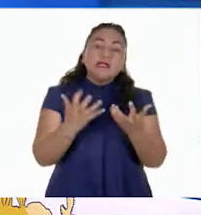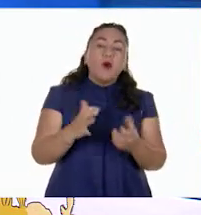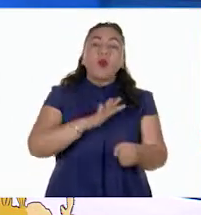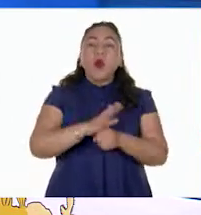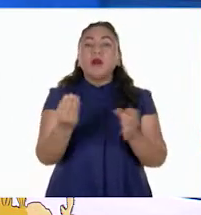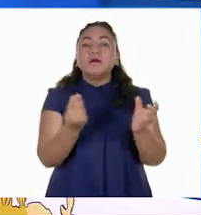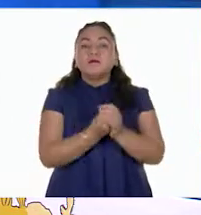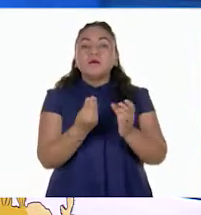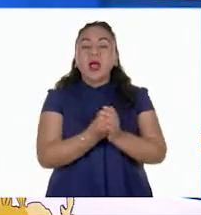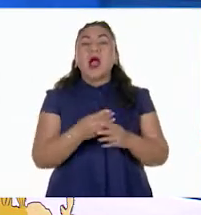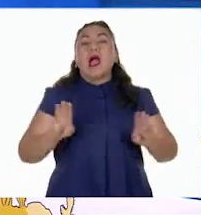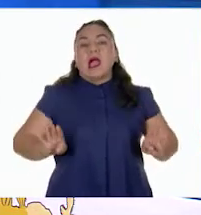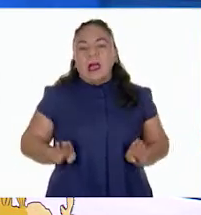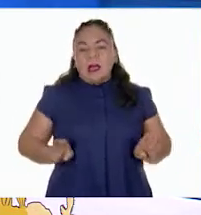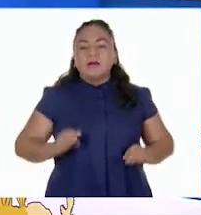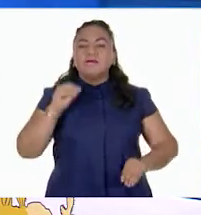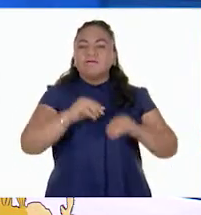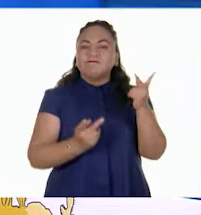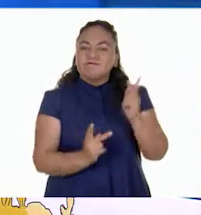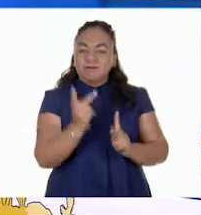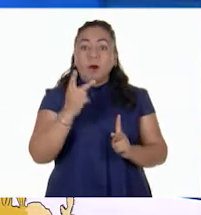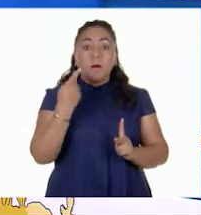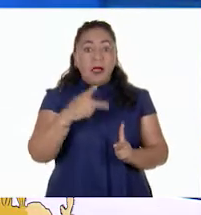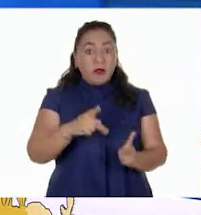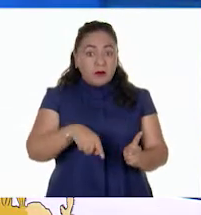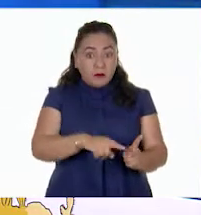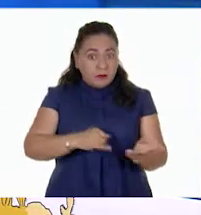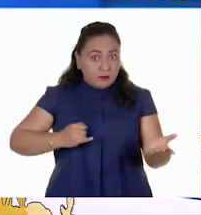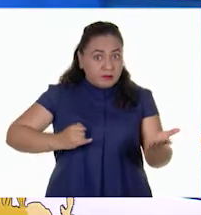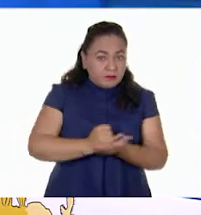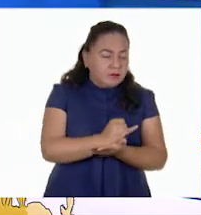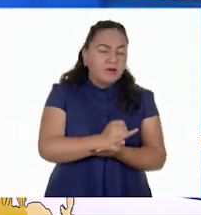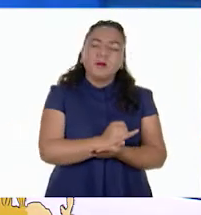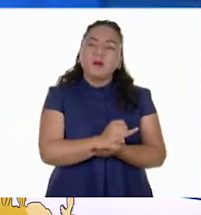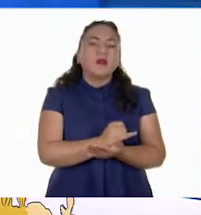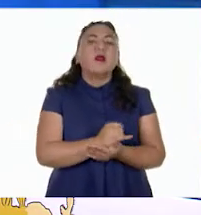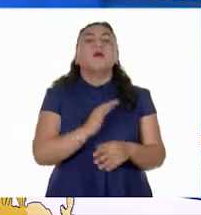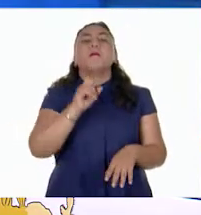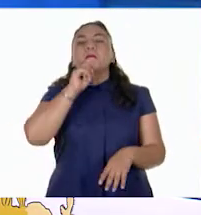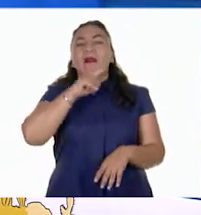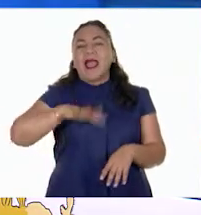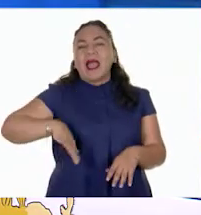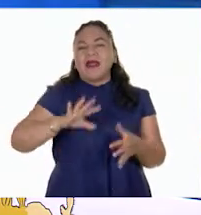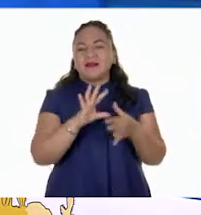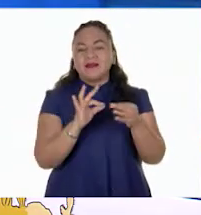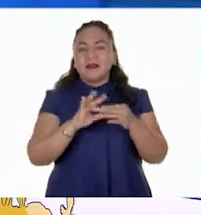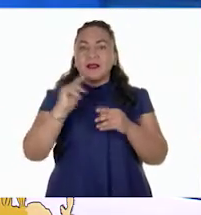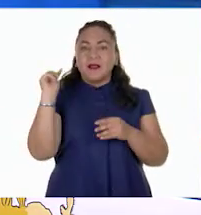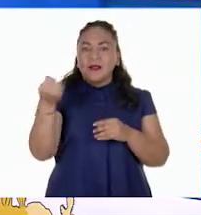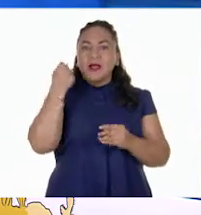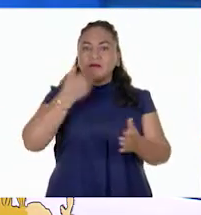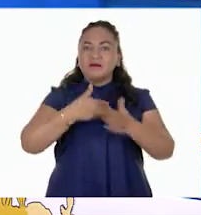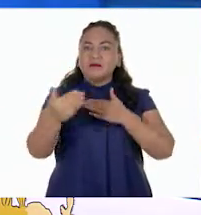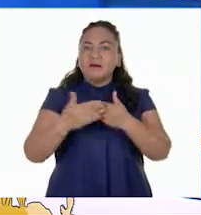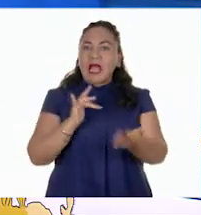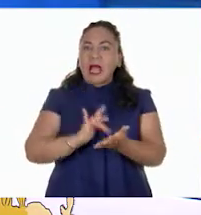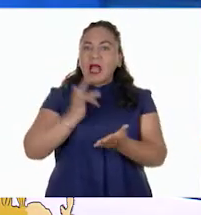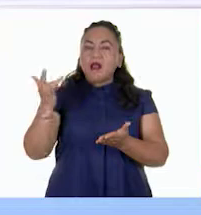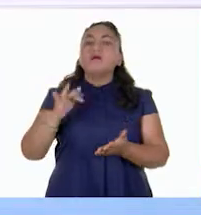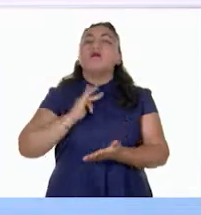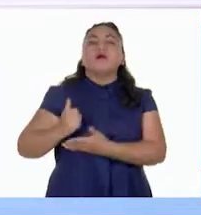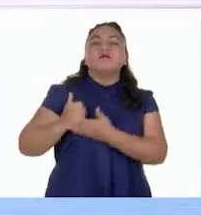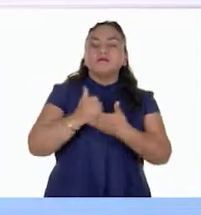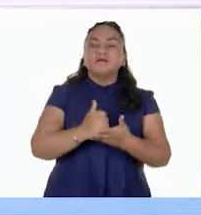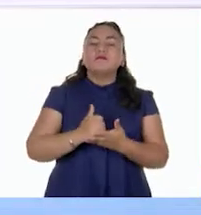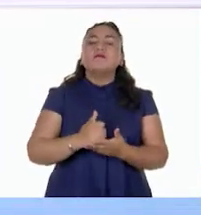variedad de cultivos, pero no son determinantes, ya que como también vimos, los avances tecnológicos pueden ayudar